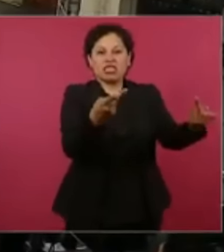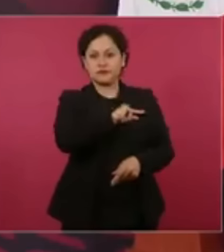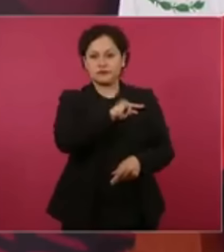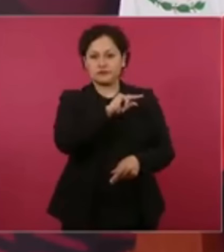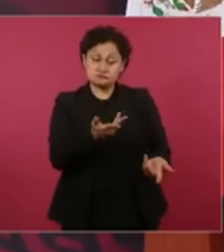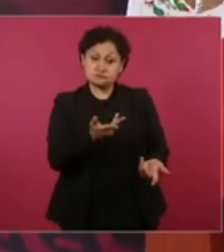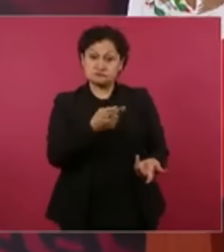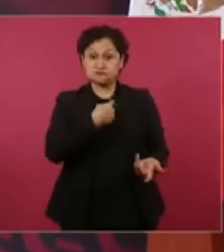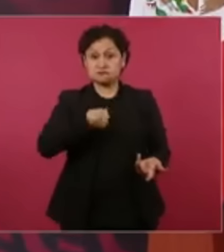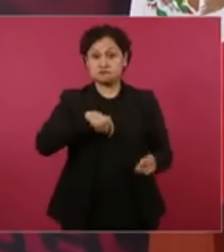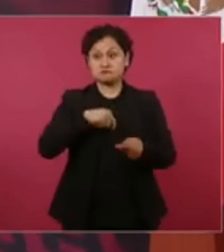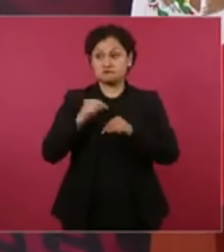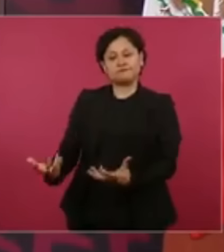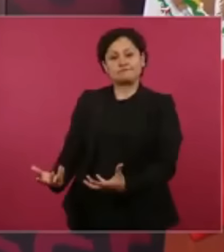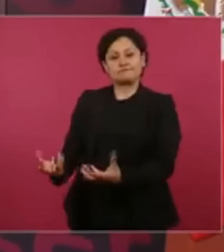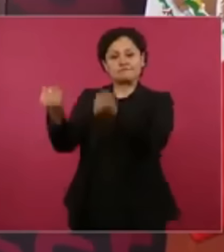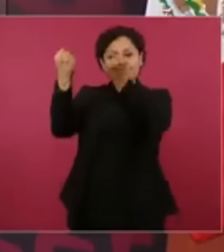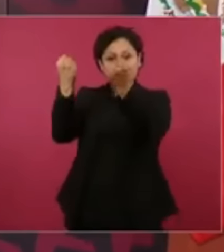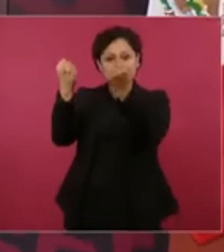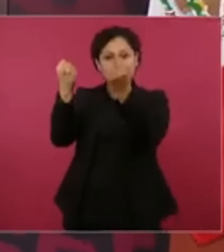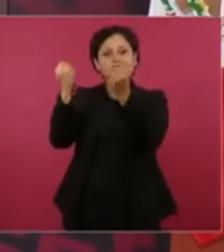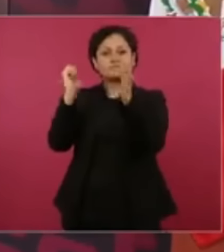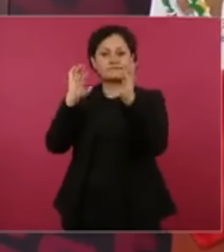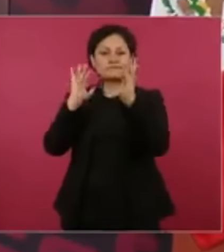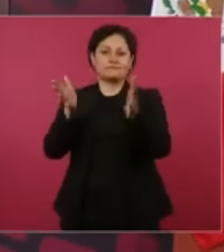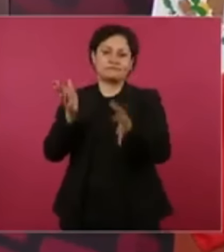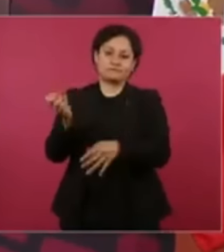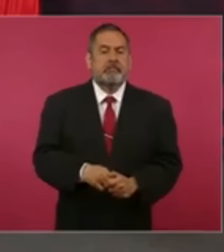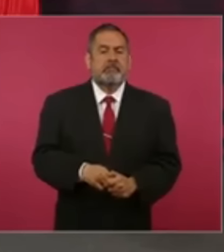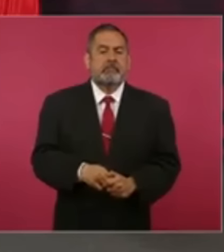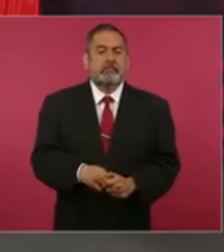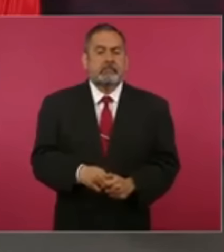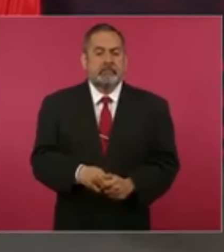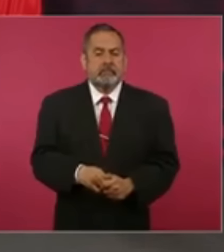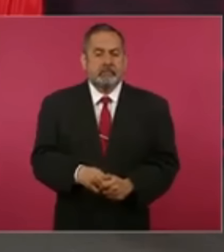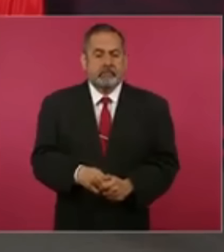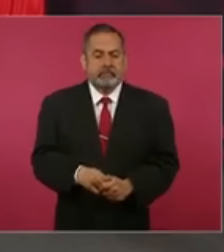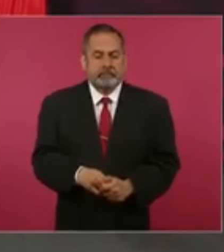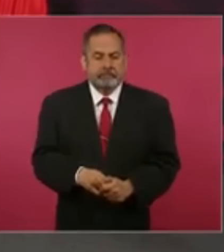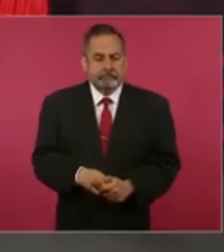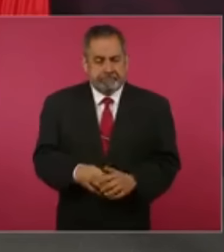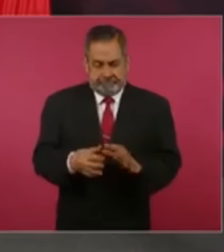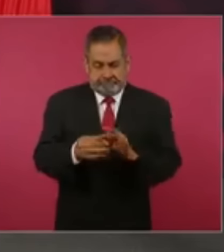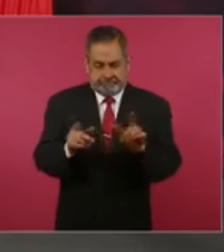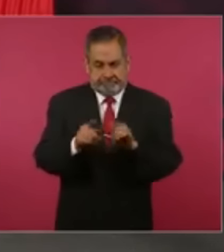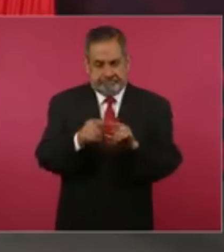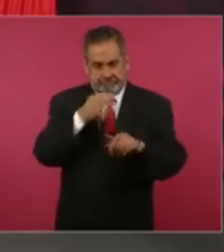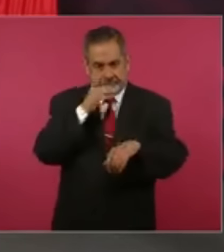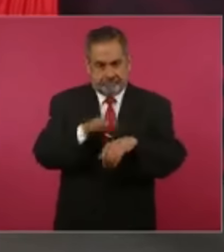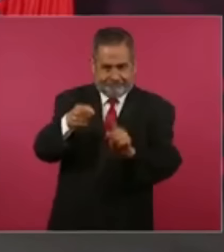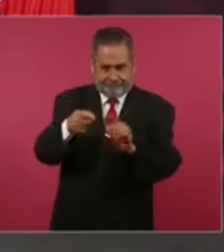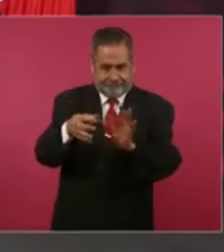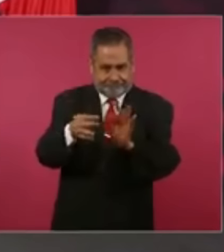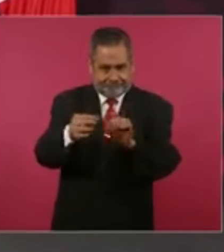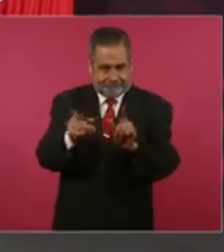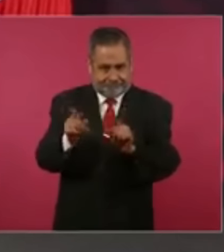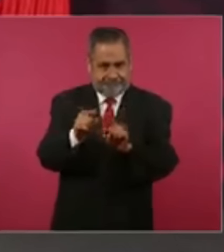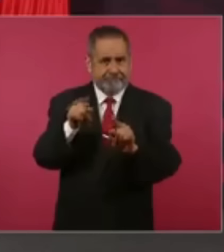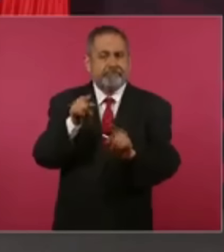neoliberal. Ya no lo lograron, afortunadamente. Pero bueno, nada más sobre el tema.